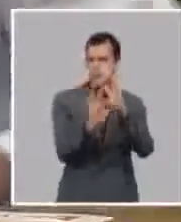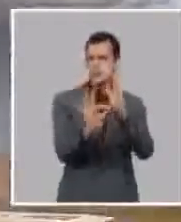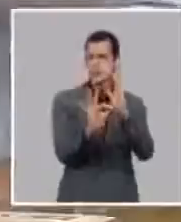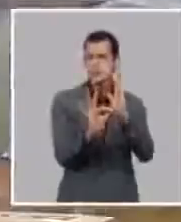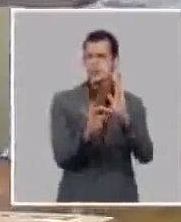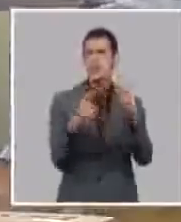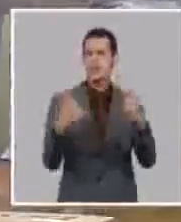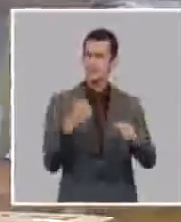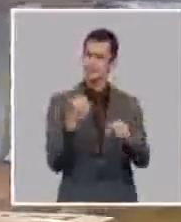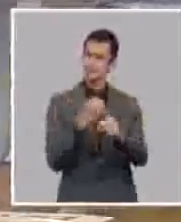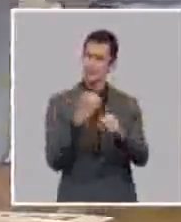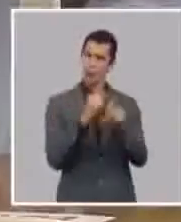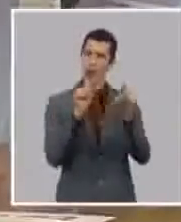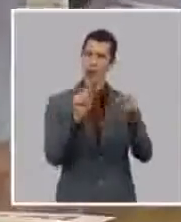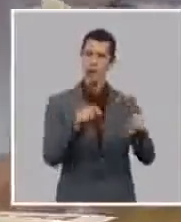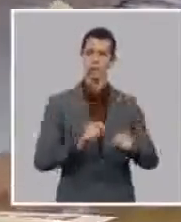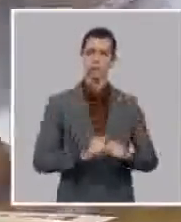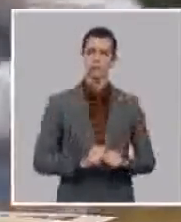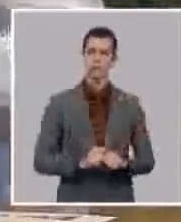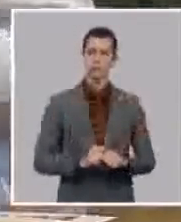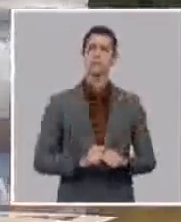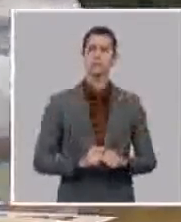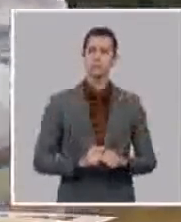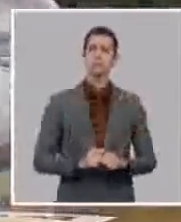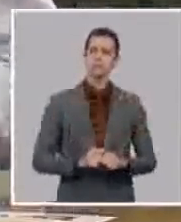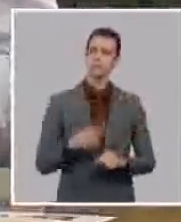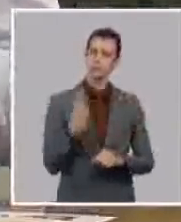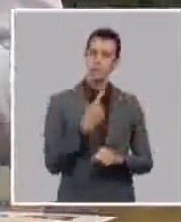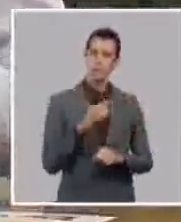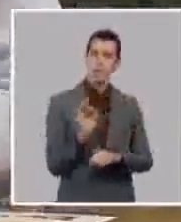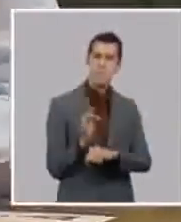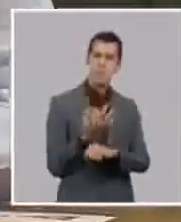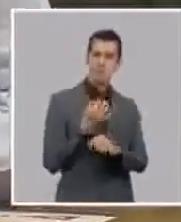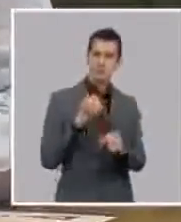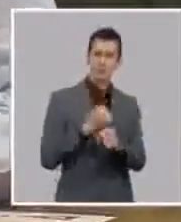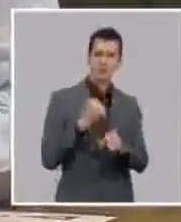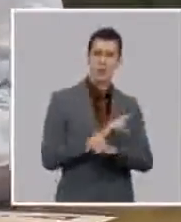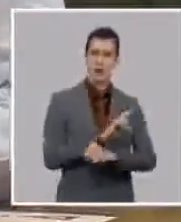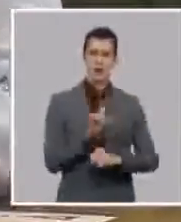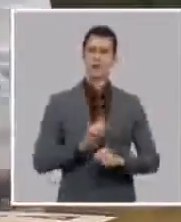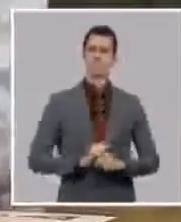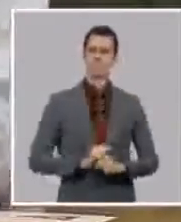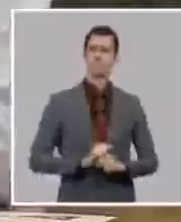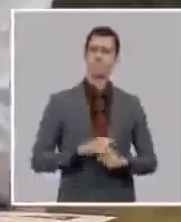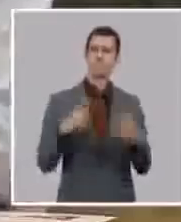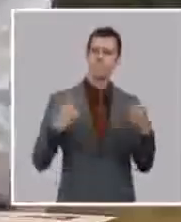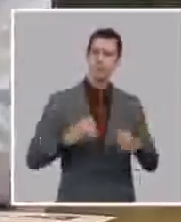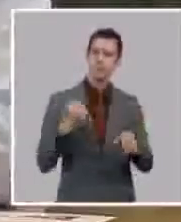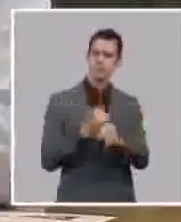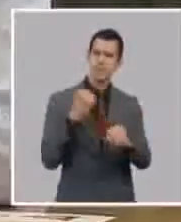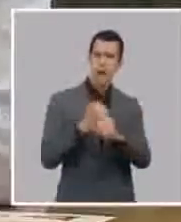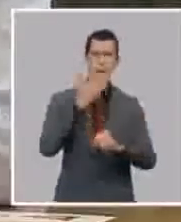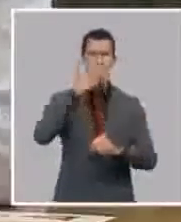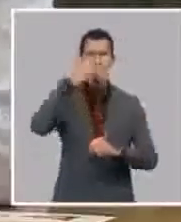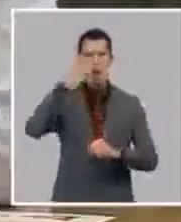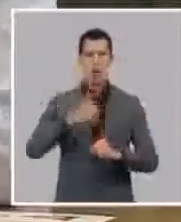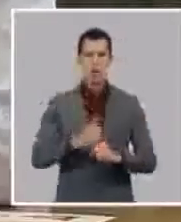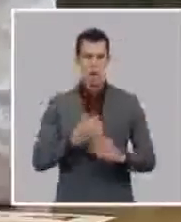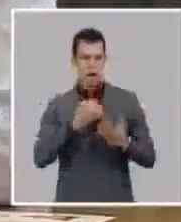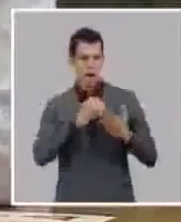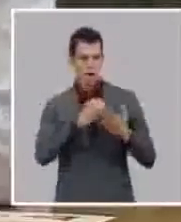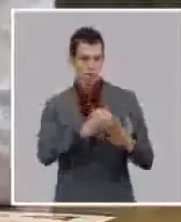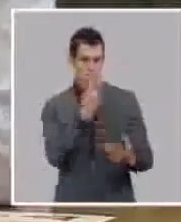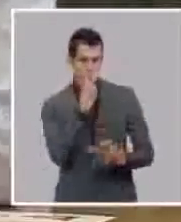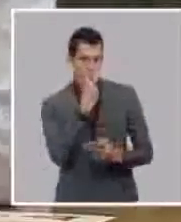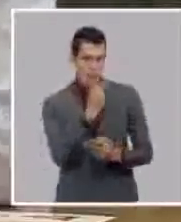consecuencias de esas fracturas de esas cosas que tenemos que perfeccionar y que tenemos que que asumir